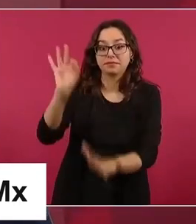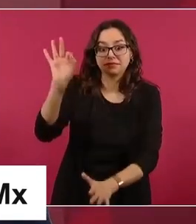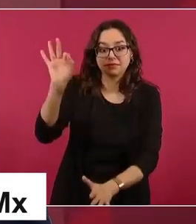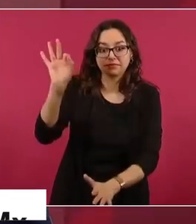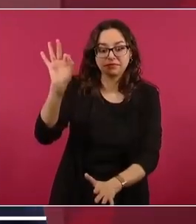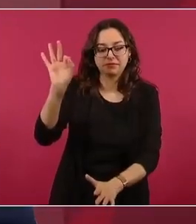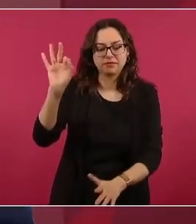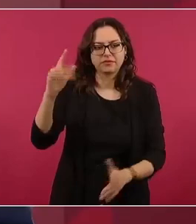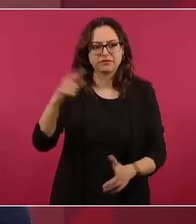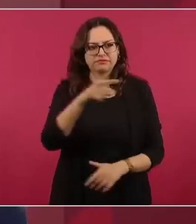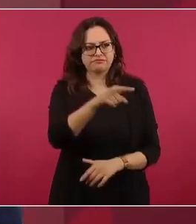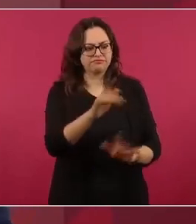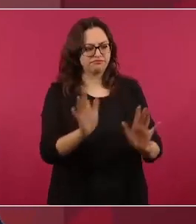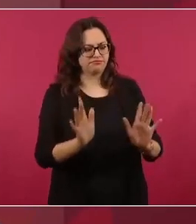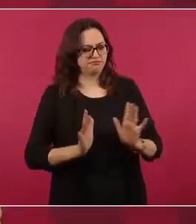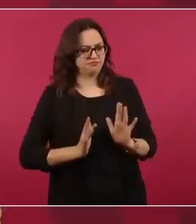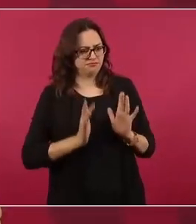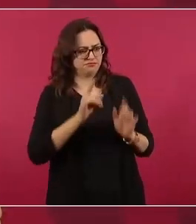para